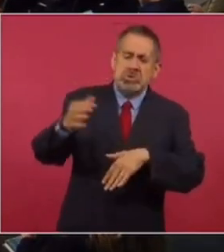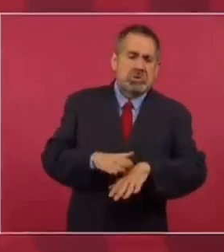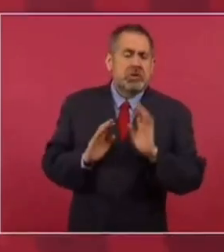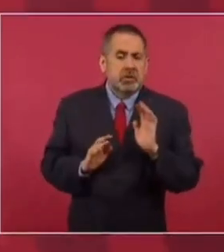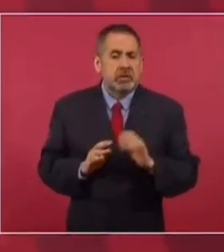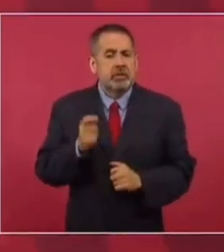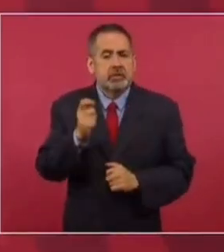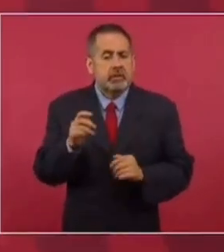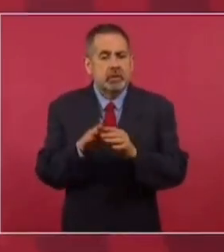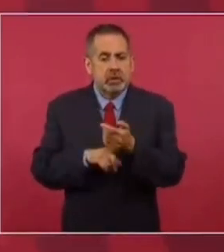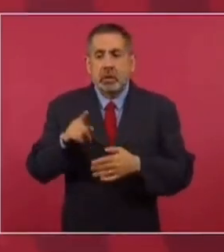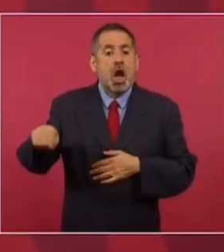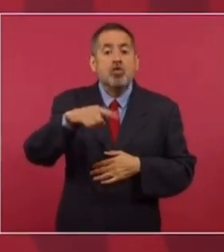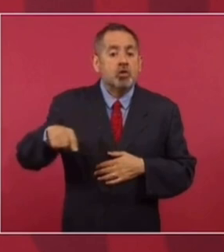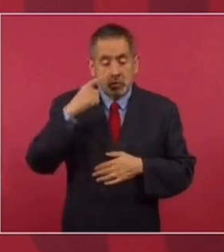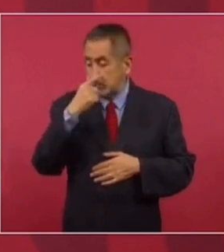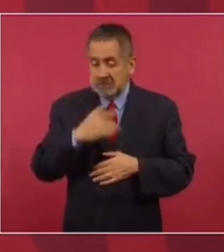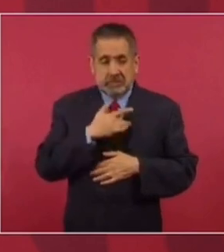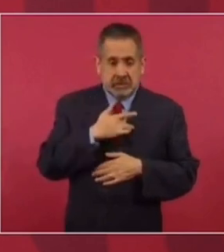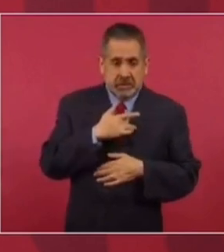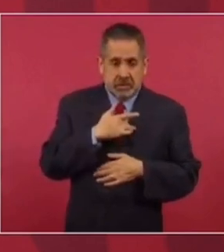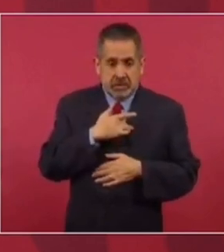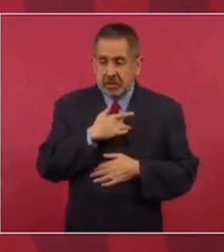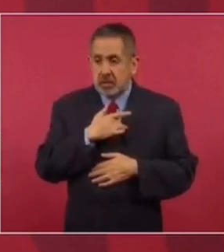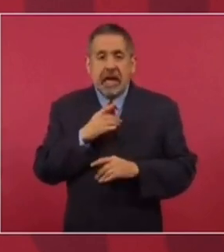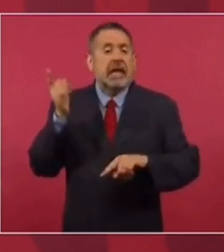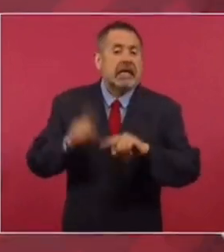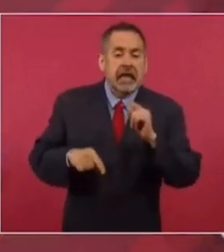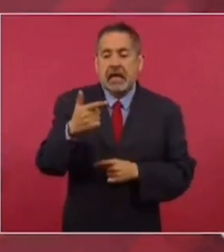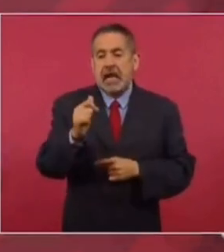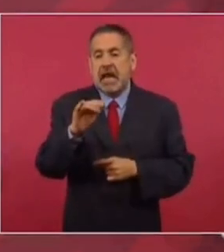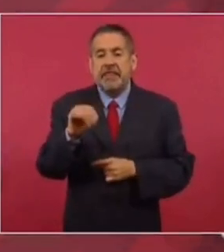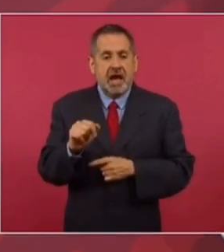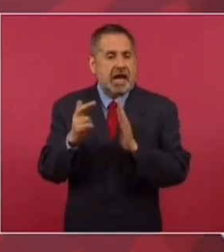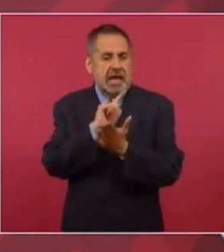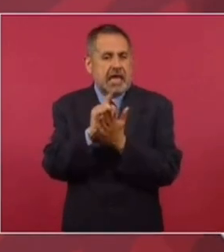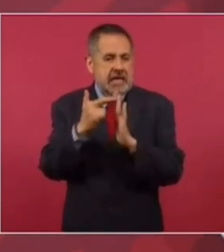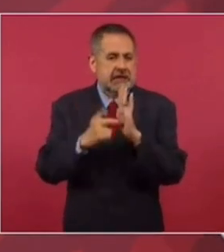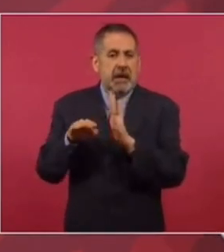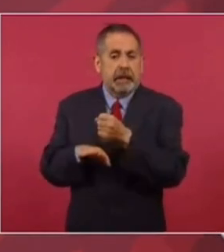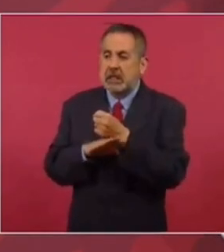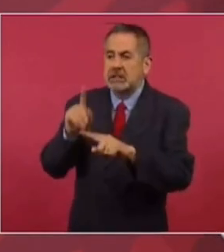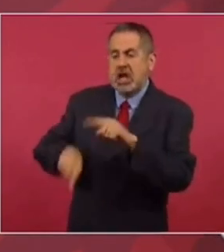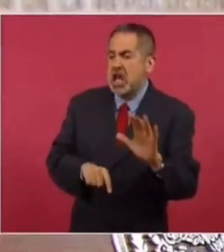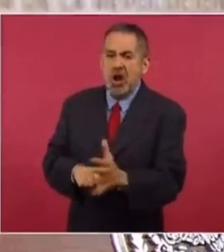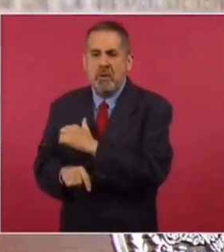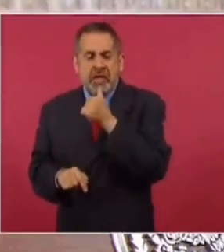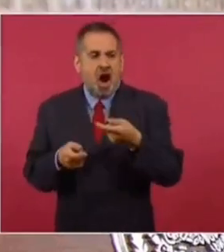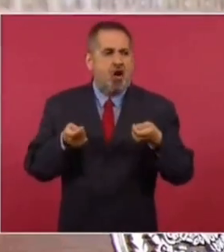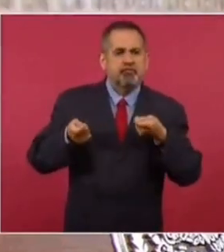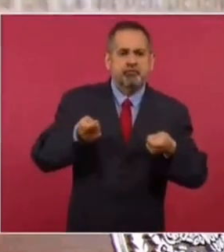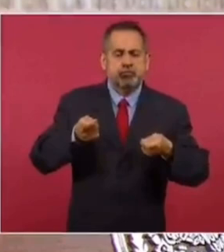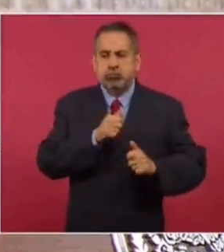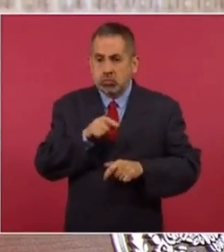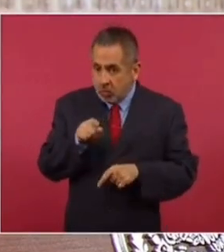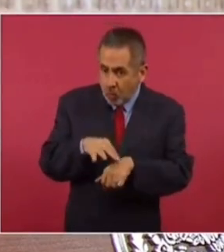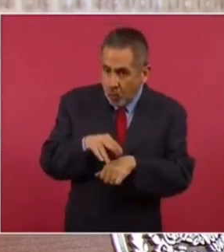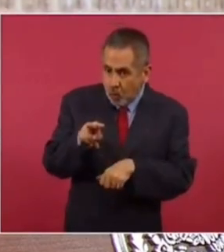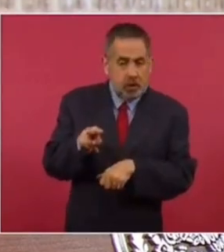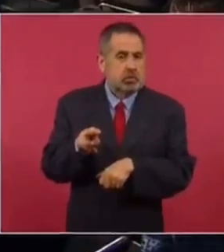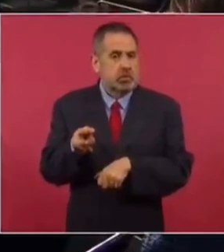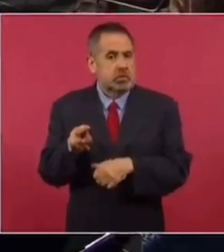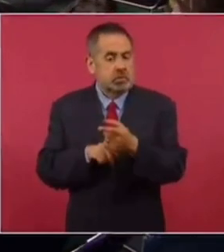En este caso tomaron la decisión de suspender las garantías individuales y hay en los hechos